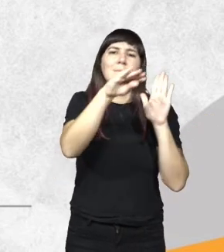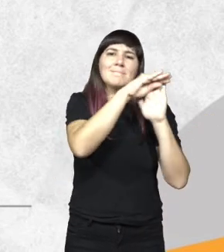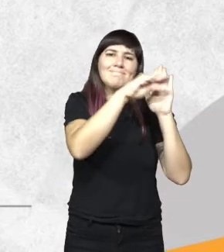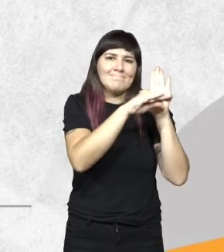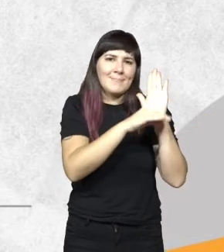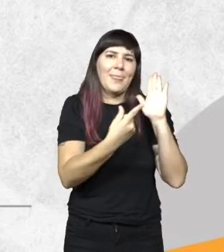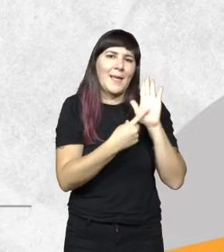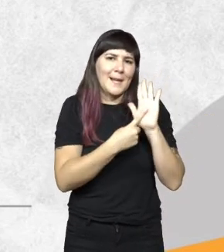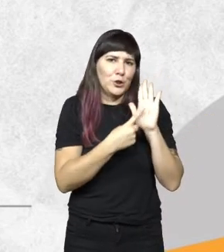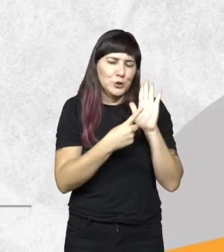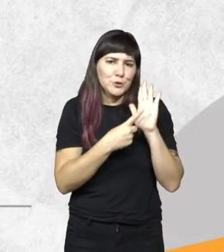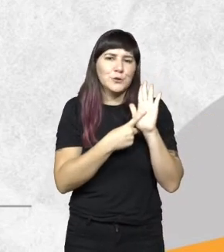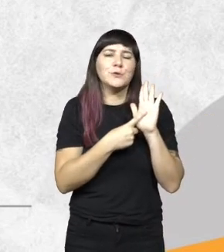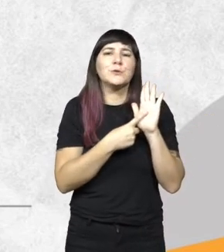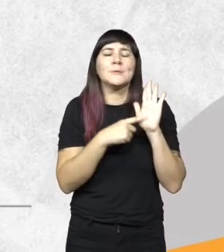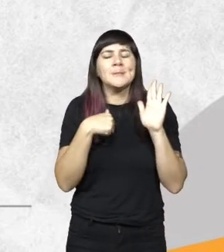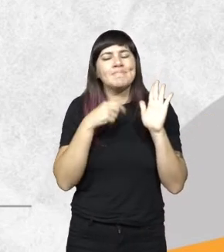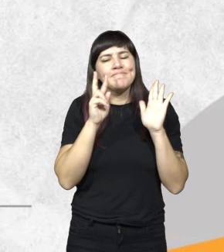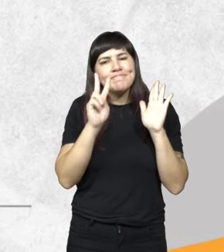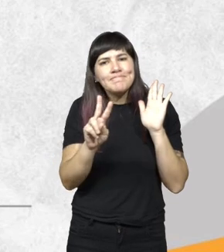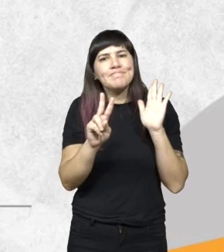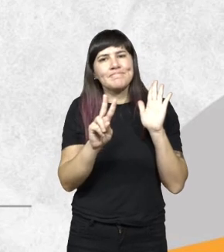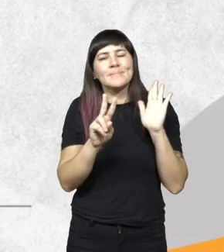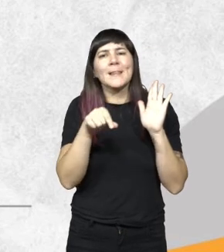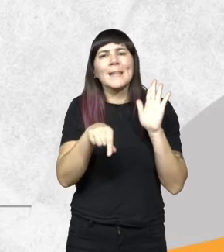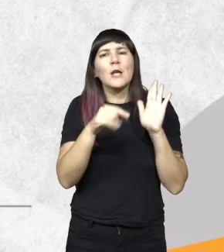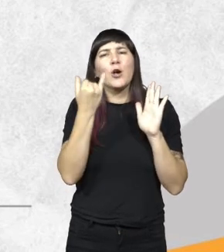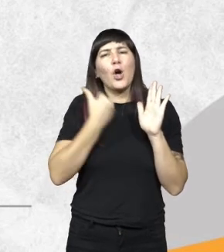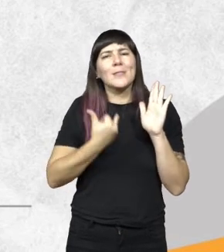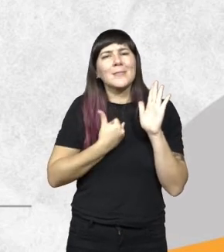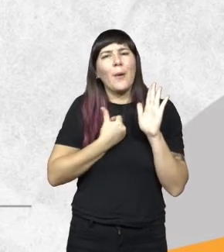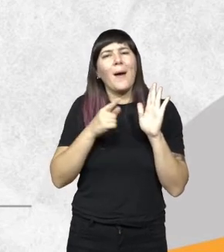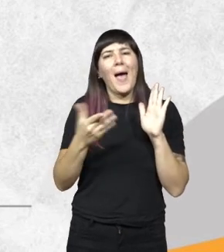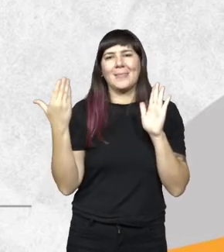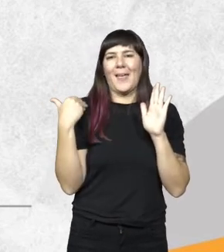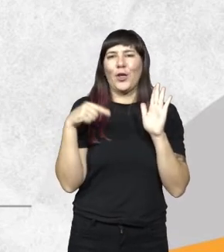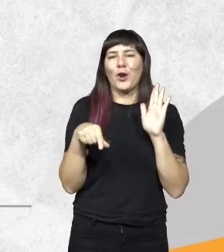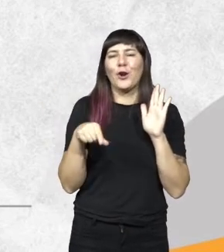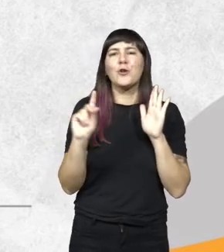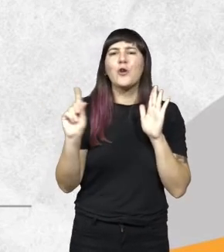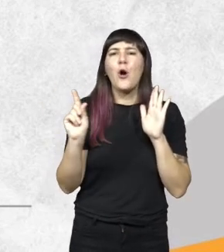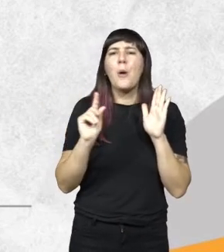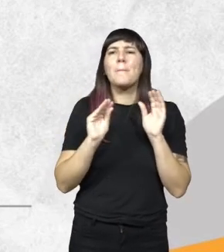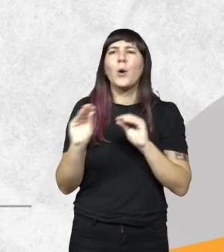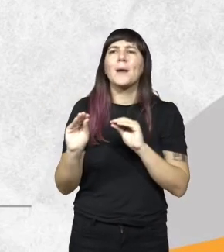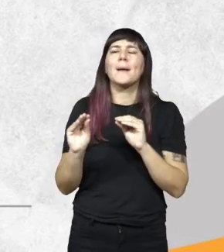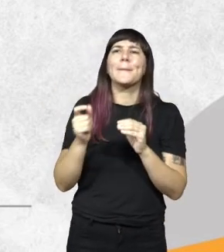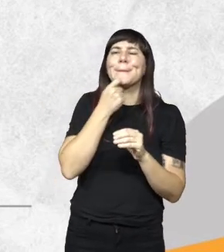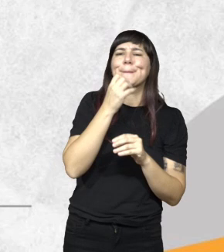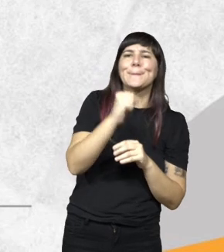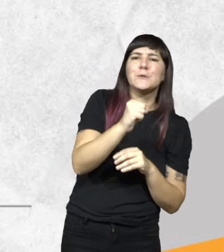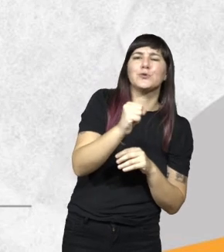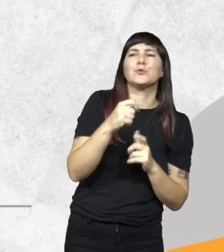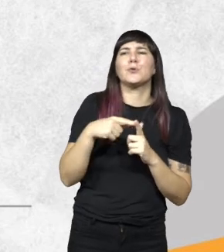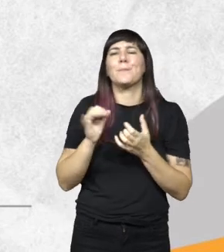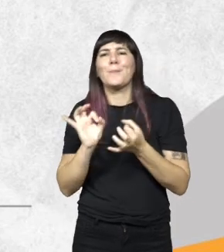prevén previmos esto en su momento nos contaba el colega del panel anterior de no poner pesos ni moneda vigente en ese